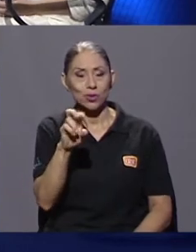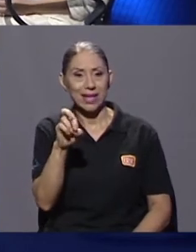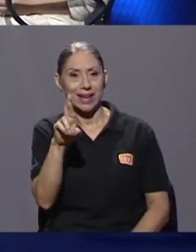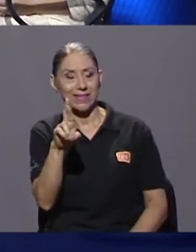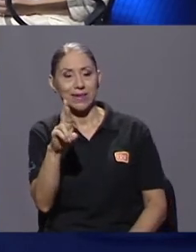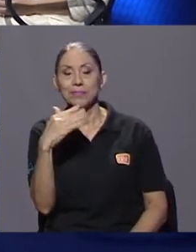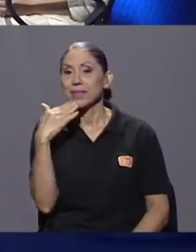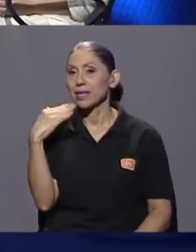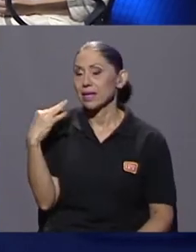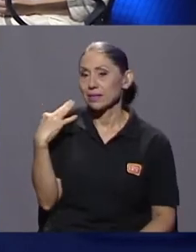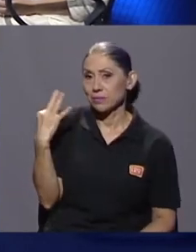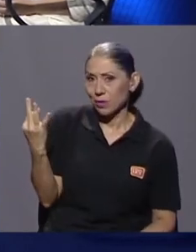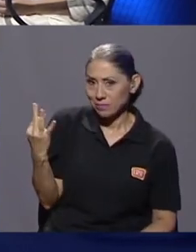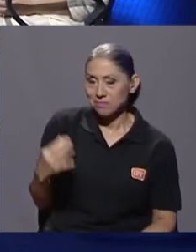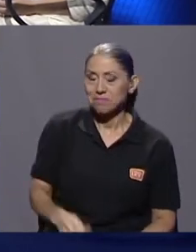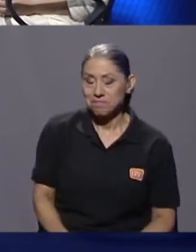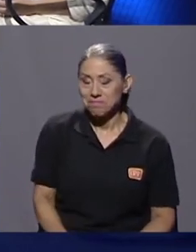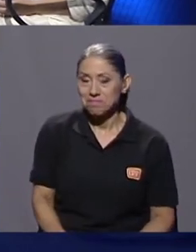invitación.